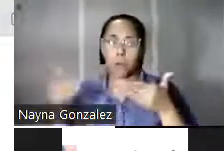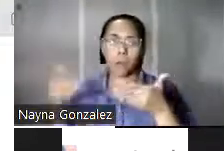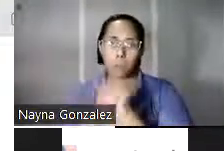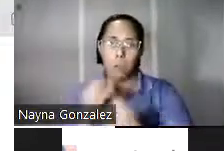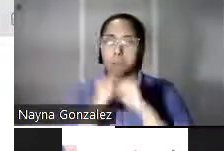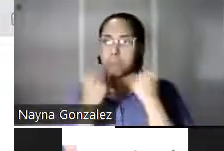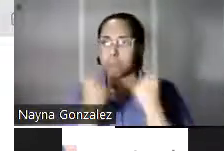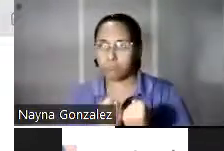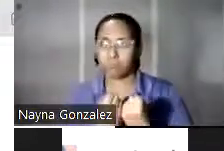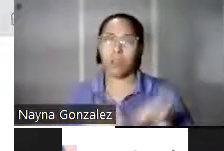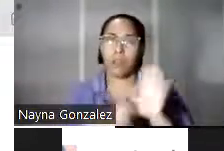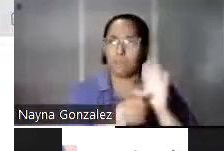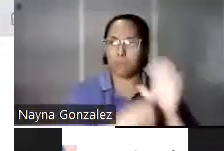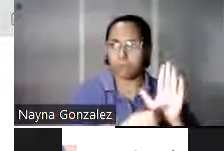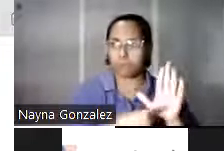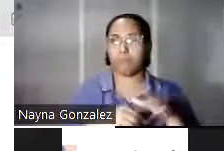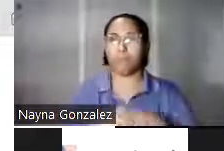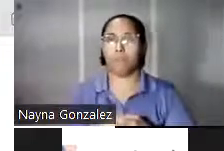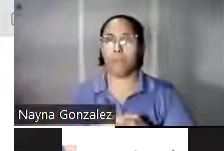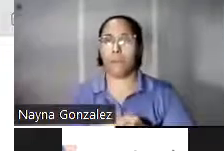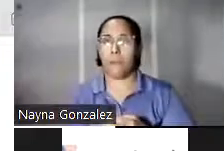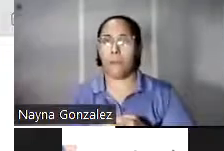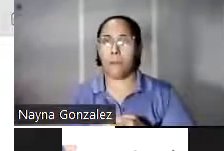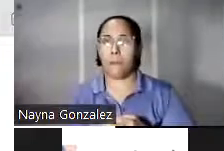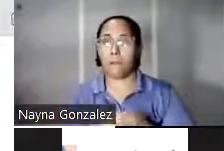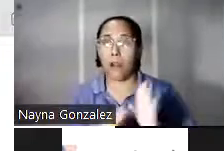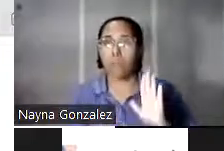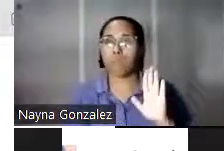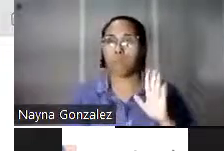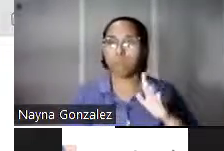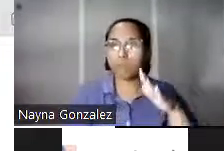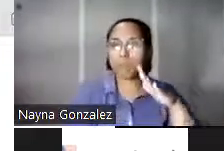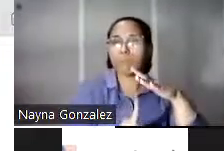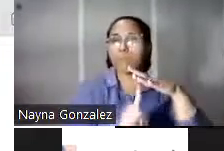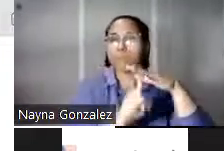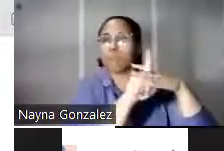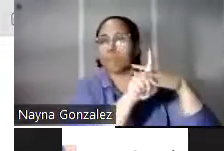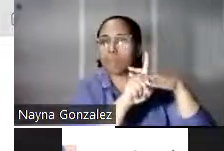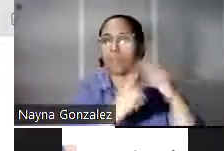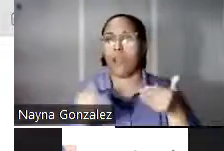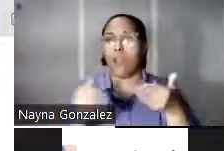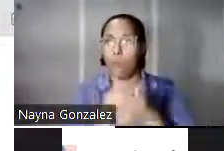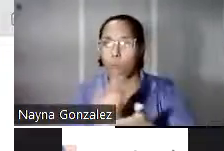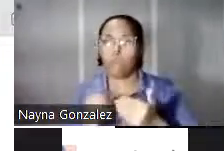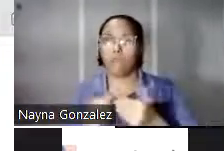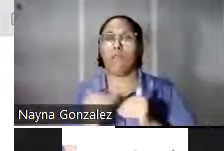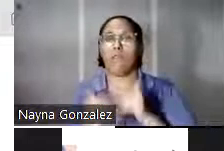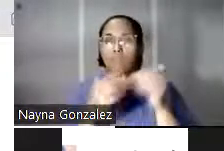que sentaron las bases para el surgimiento y desarrollo de la radio, entre otros hitos históricos.